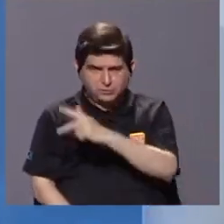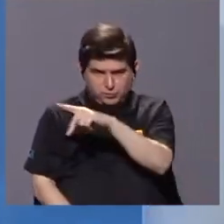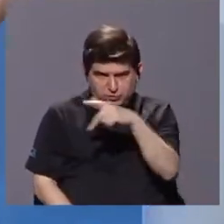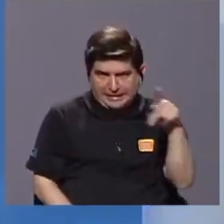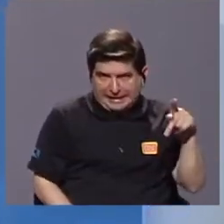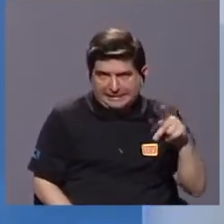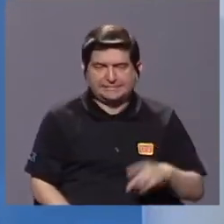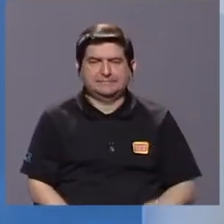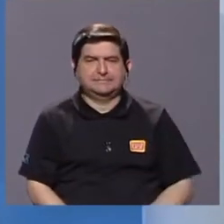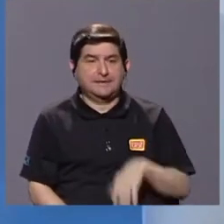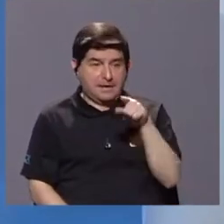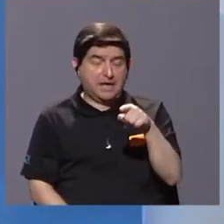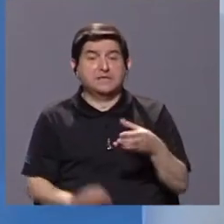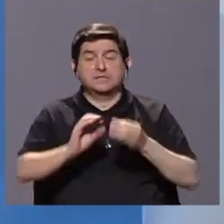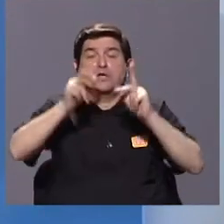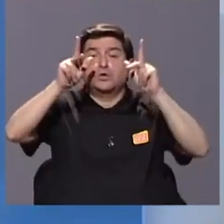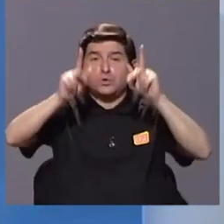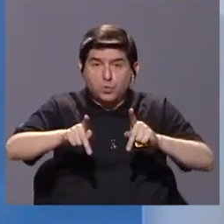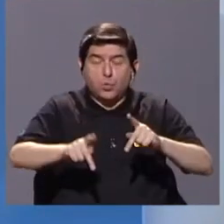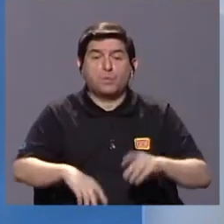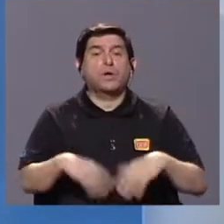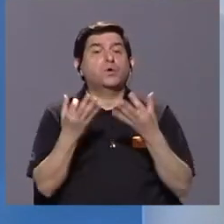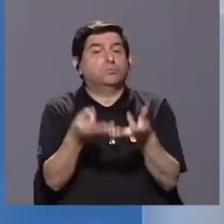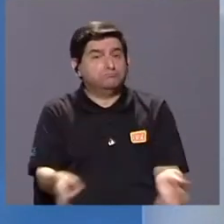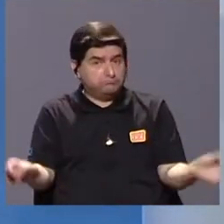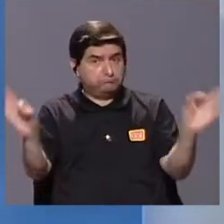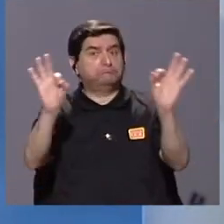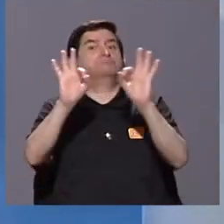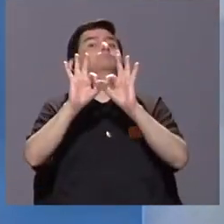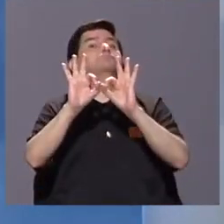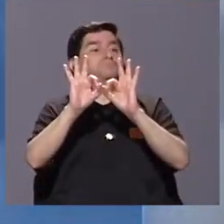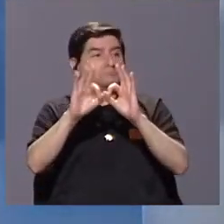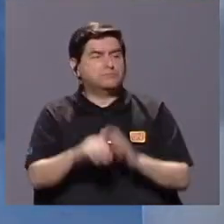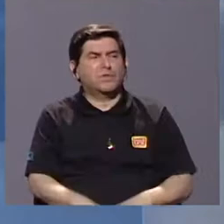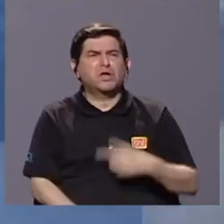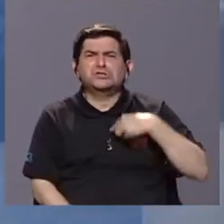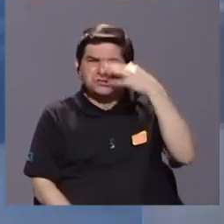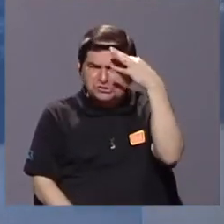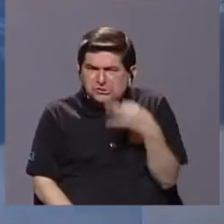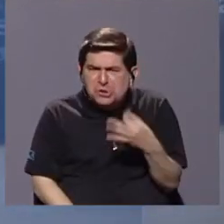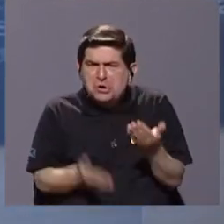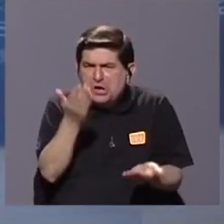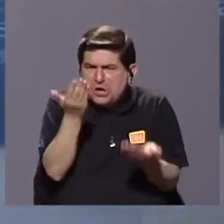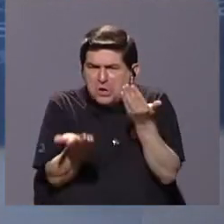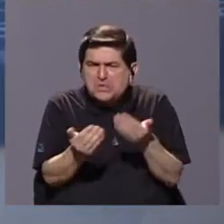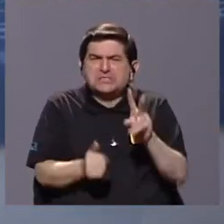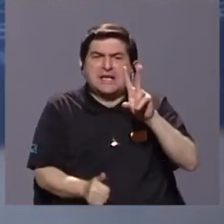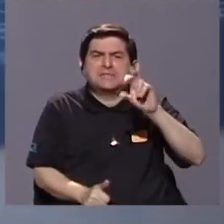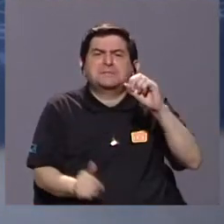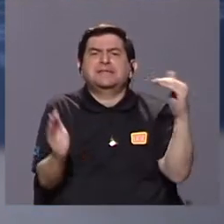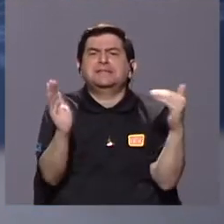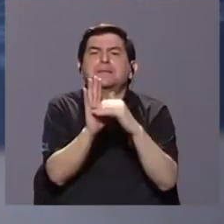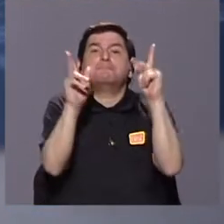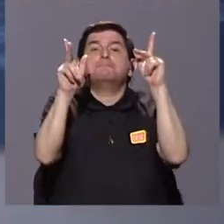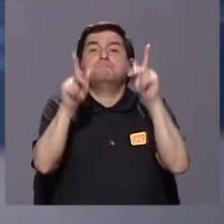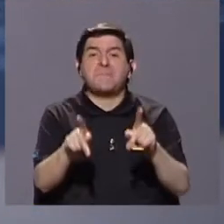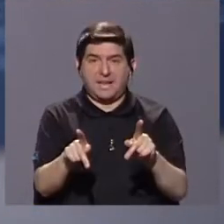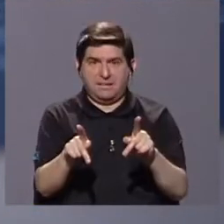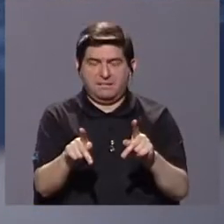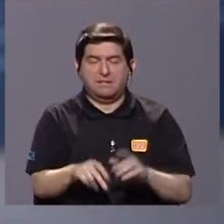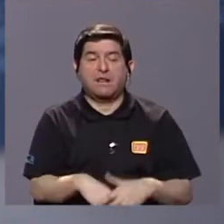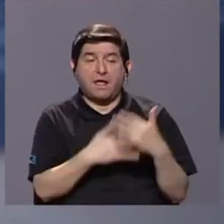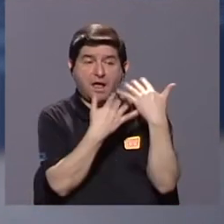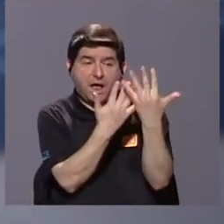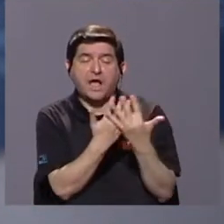y además son una cantidad de personas considerable, calculo que van a estar llegando a las 20 mil personas, vamos a esperar